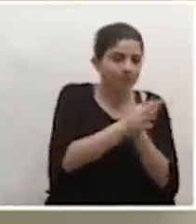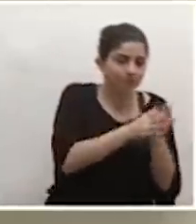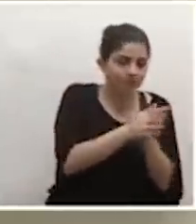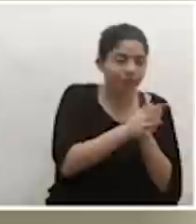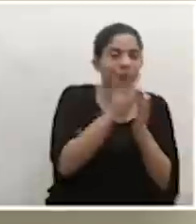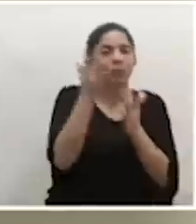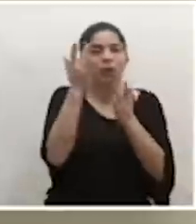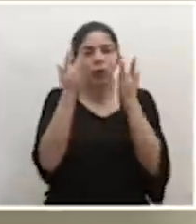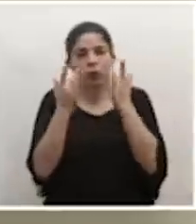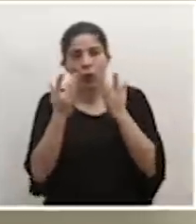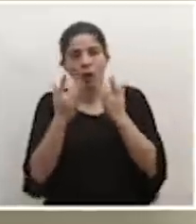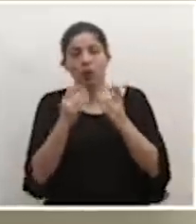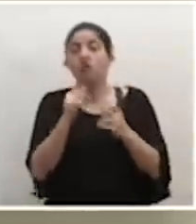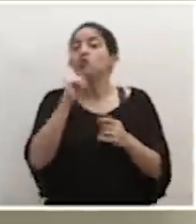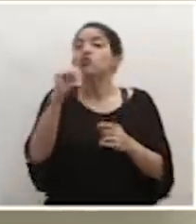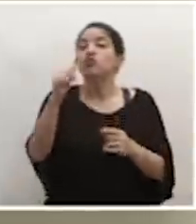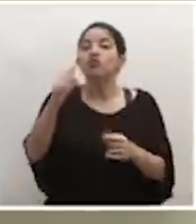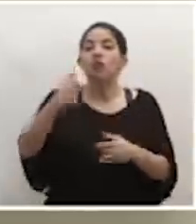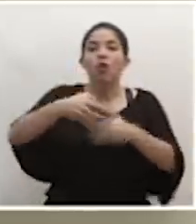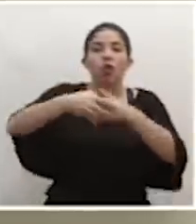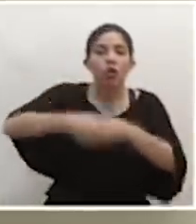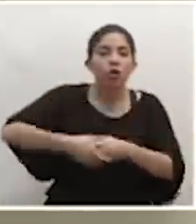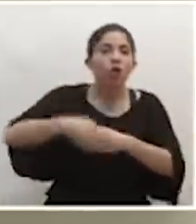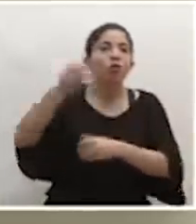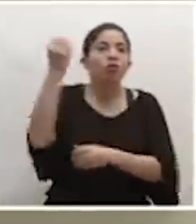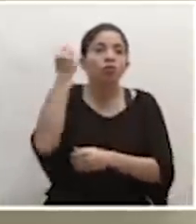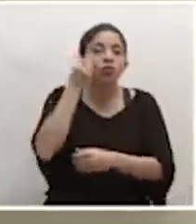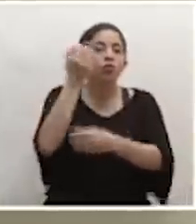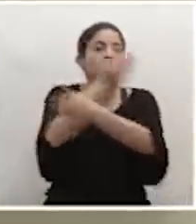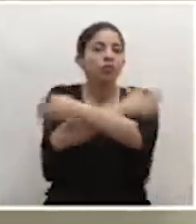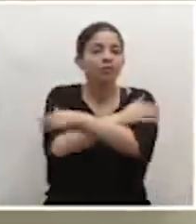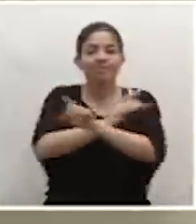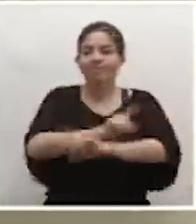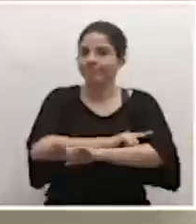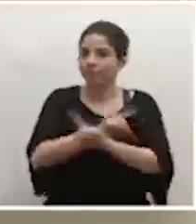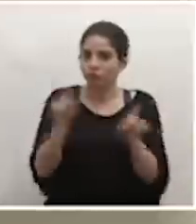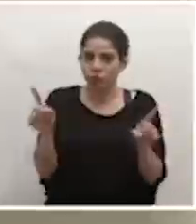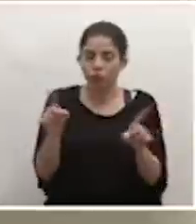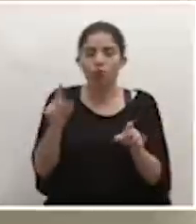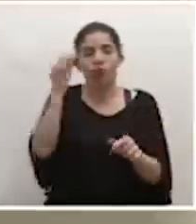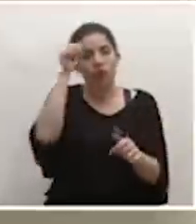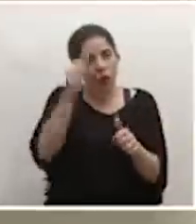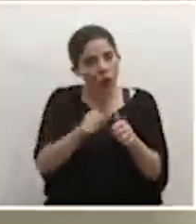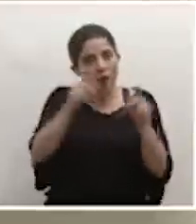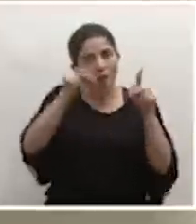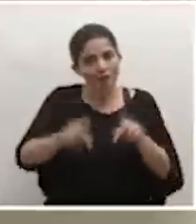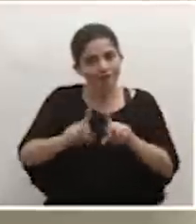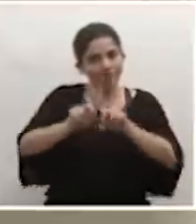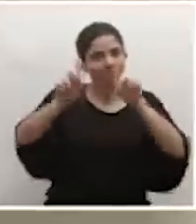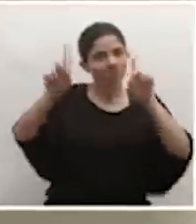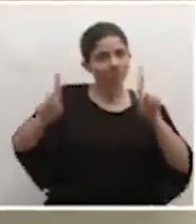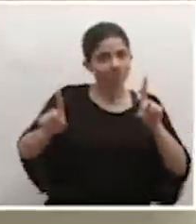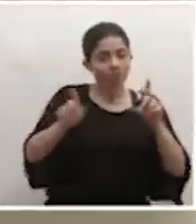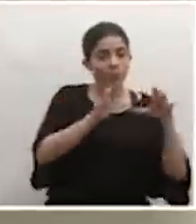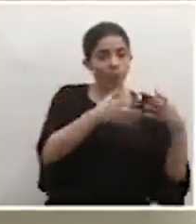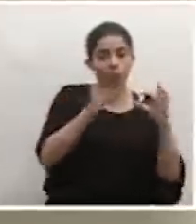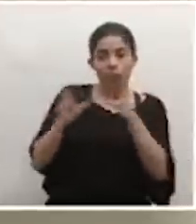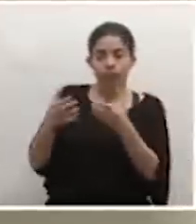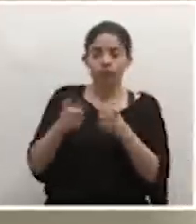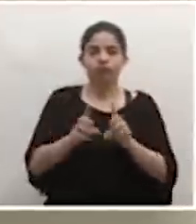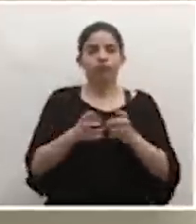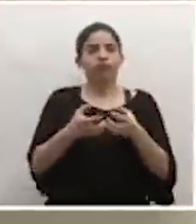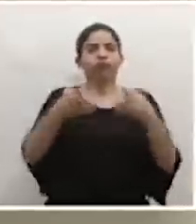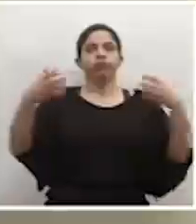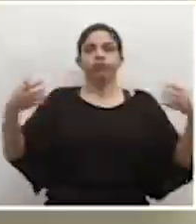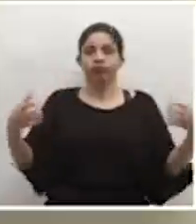y también no saludarse de mano, de beso o de abrazo. El asunto de mantener la distancia entre burbujas sociales no